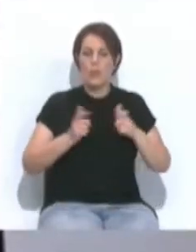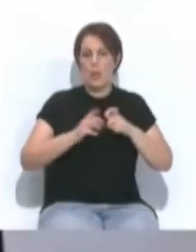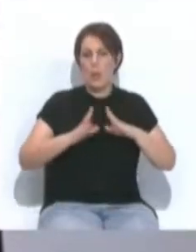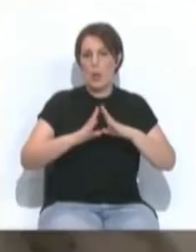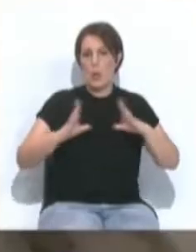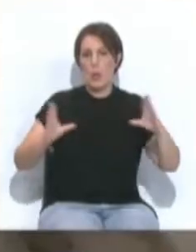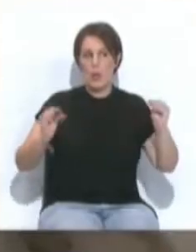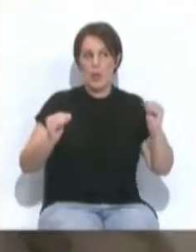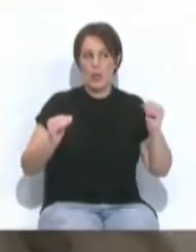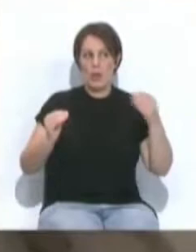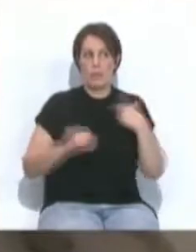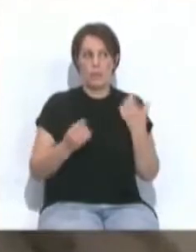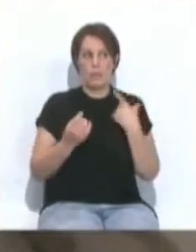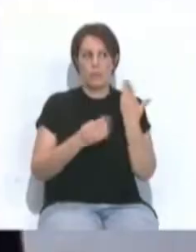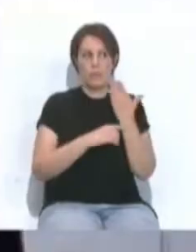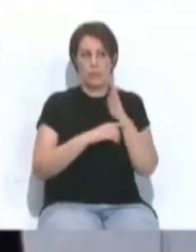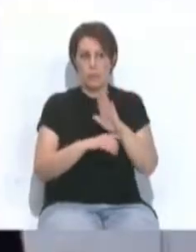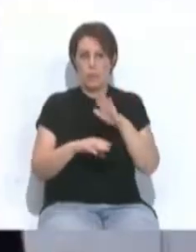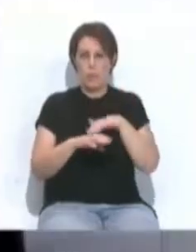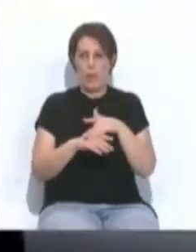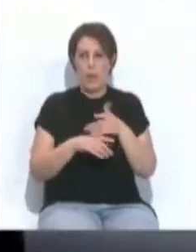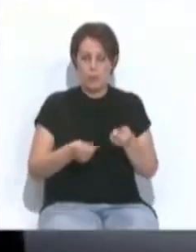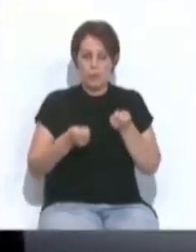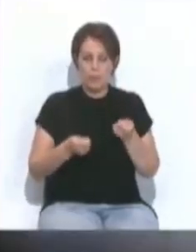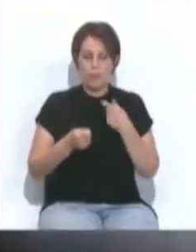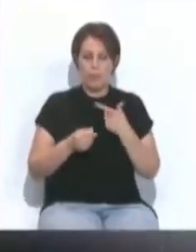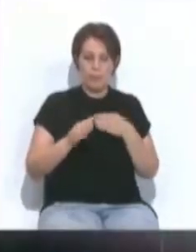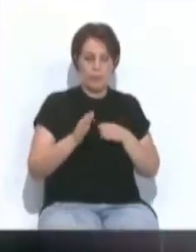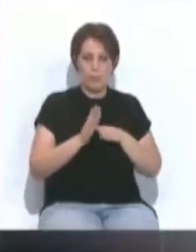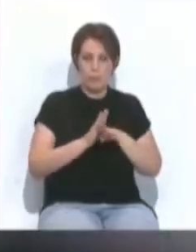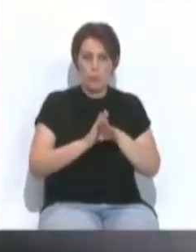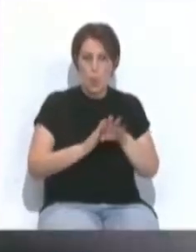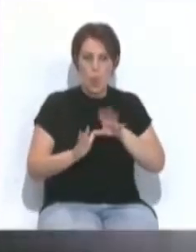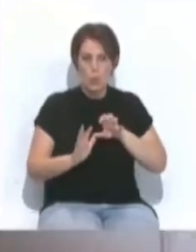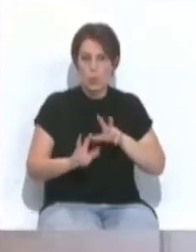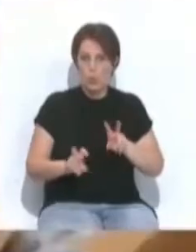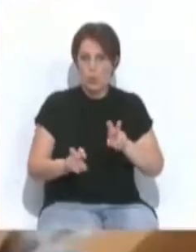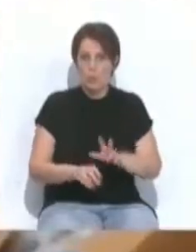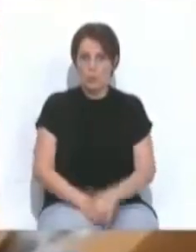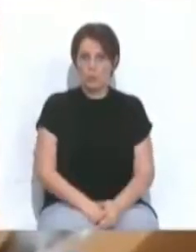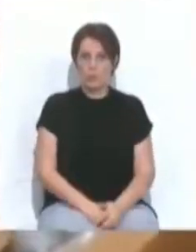se han propuesto para frenar el nuevo repunte de contagios.